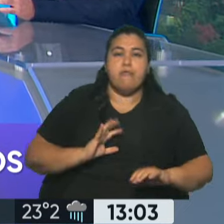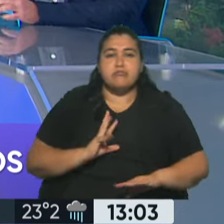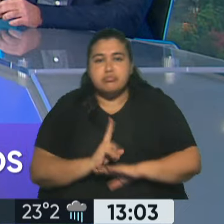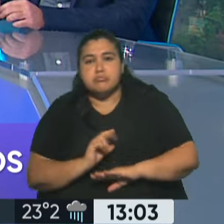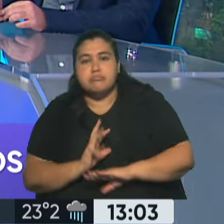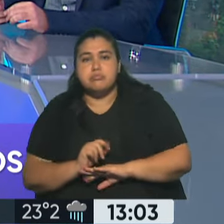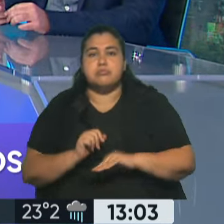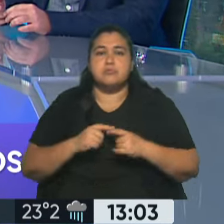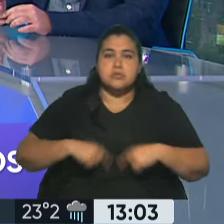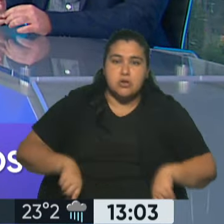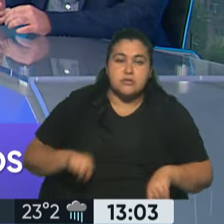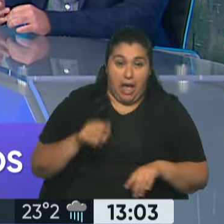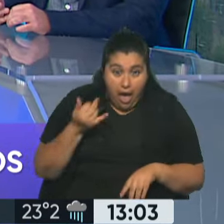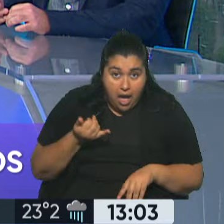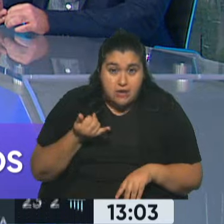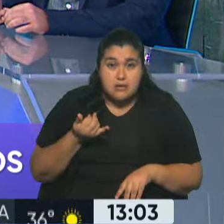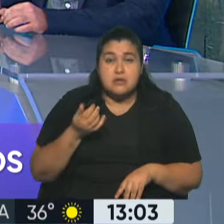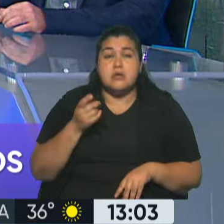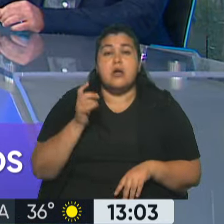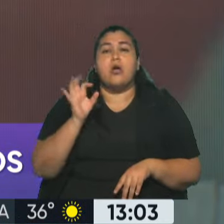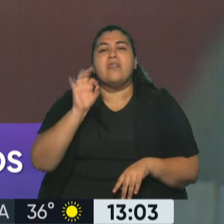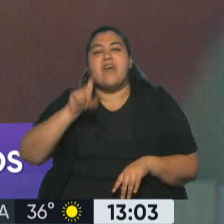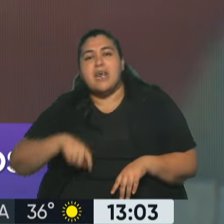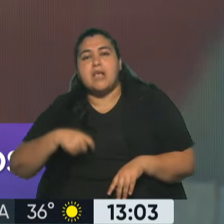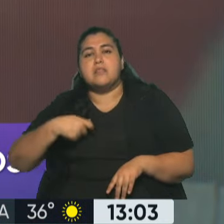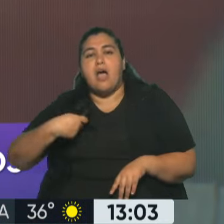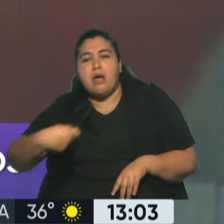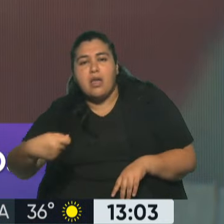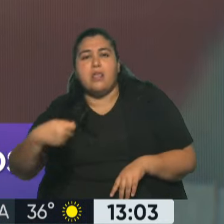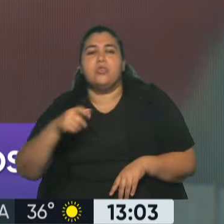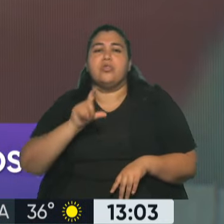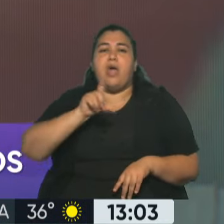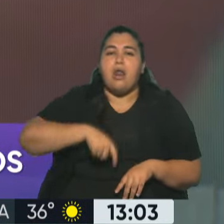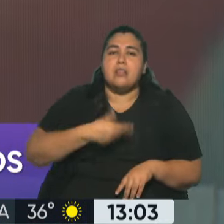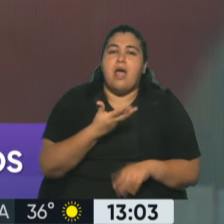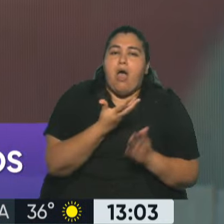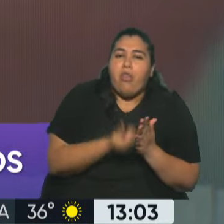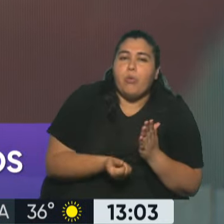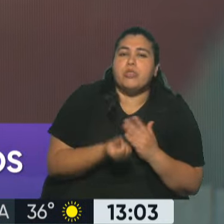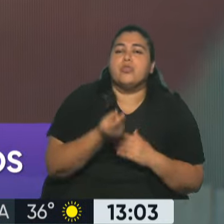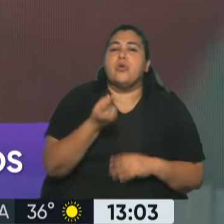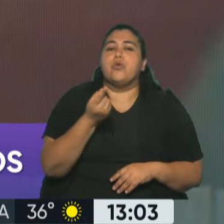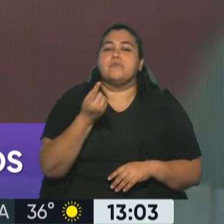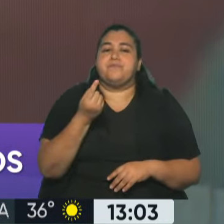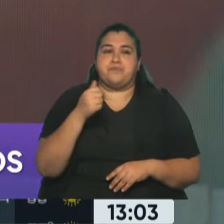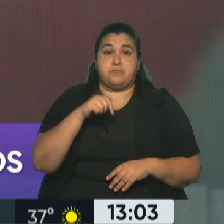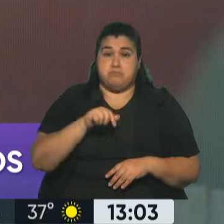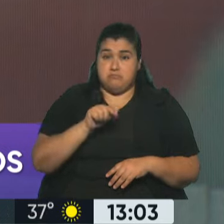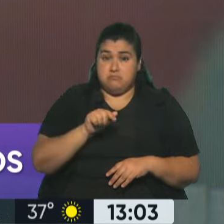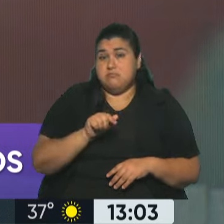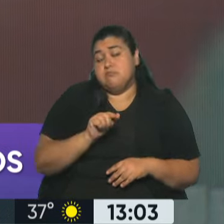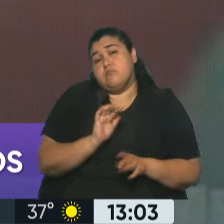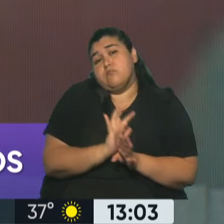tarjeta de débito, tarjeta de crédito, DNI, te lo traen cuando, bueno, recién elaboran la